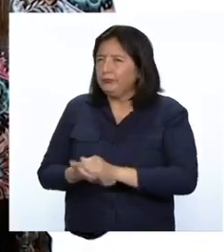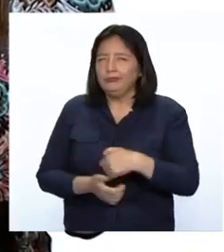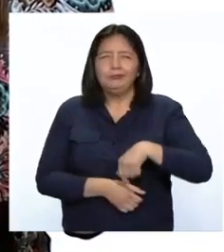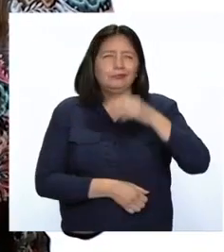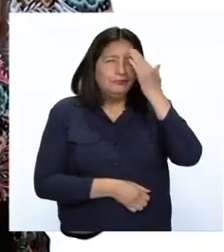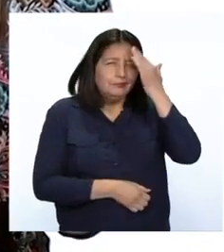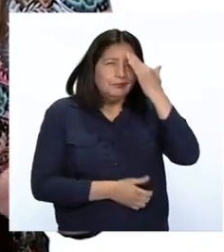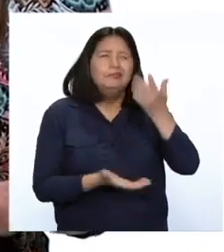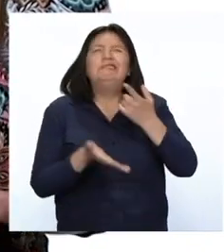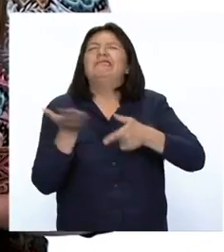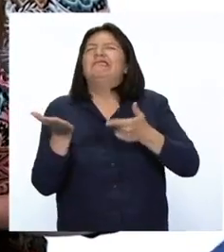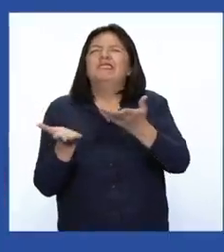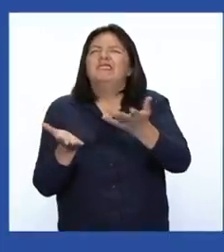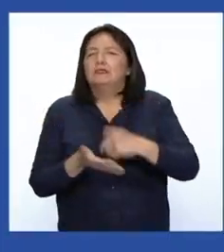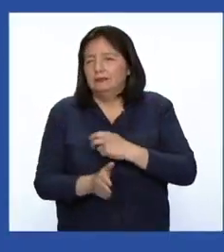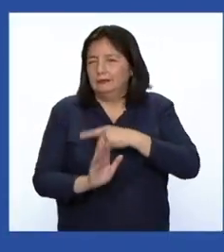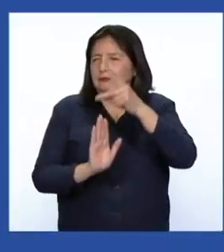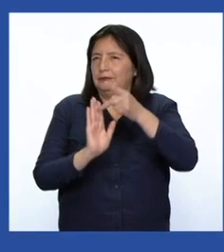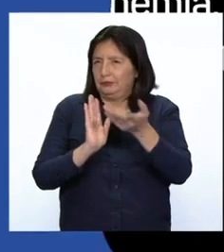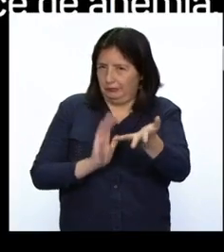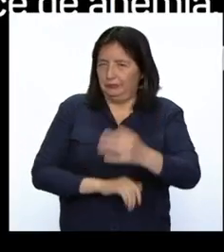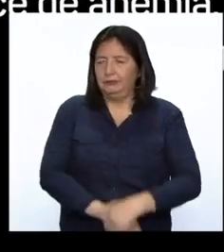conocer de qué se trata este proyecto.